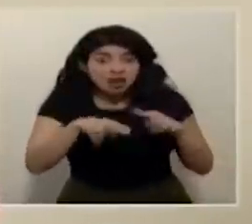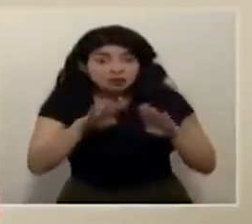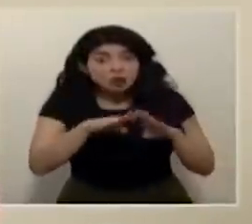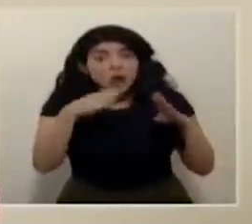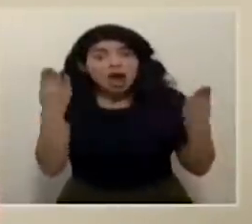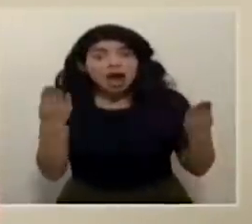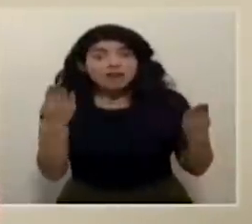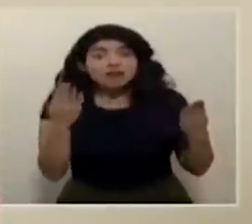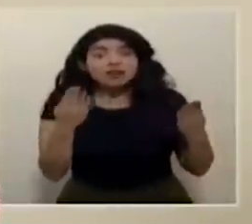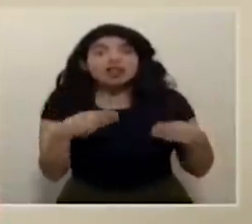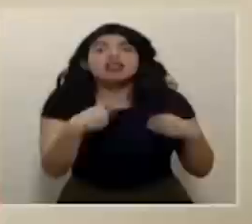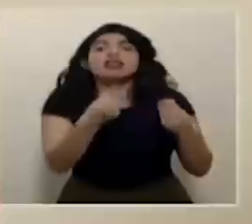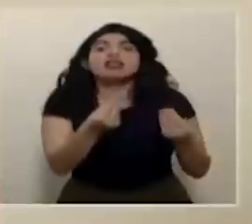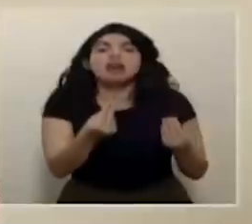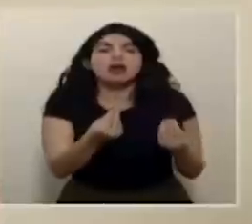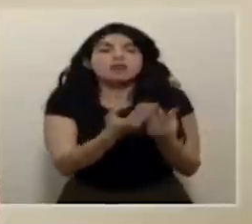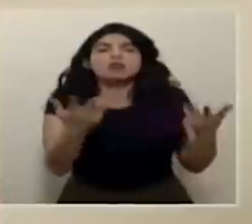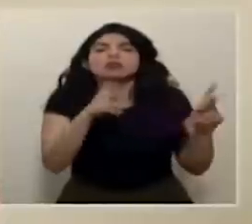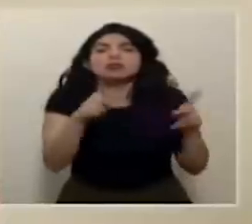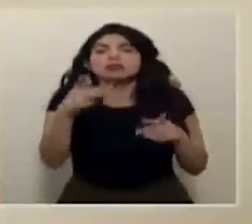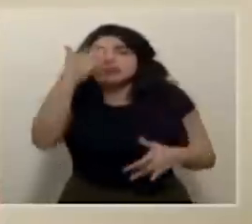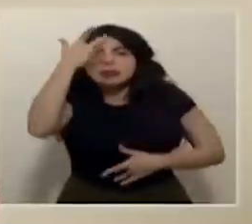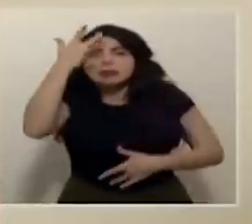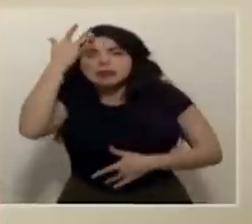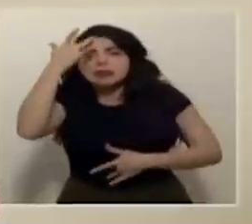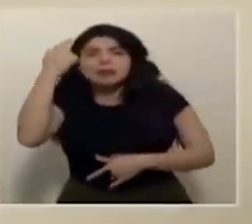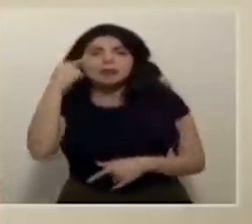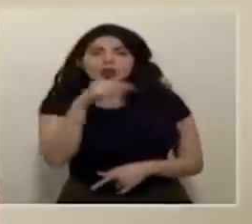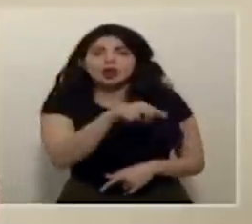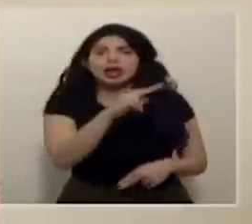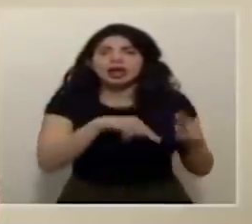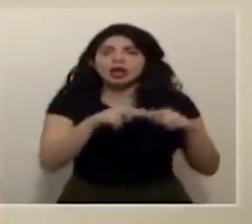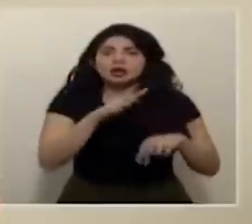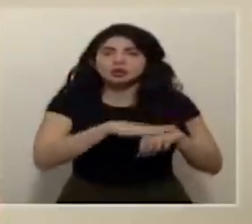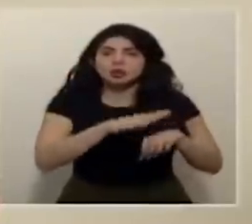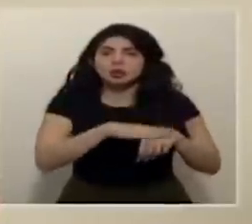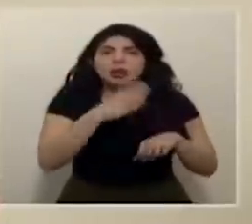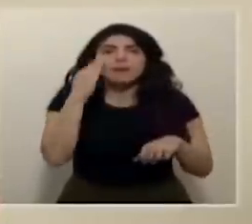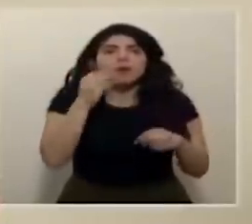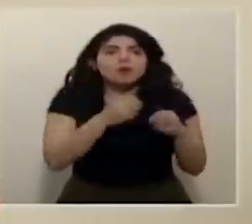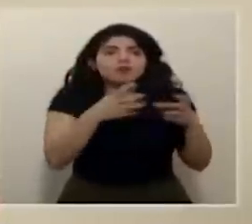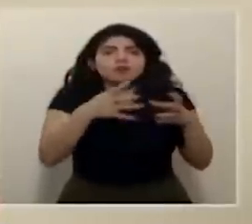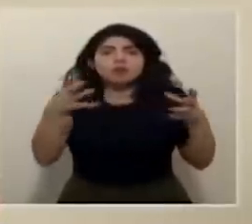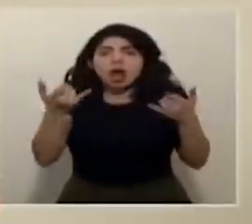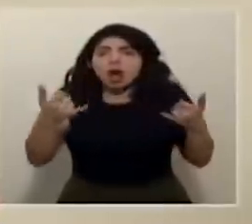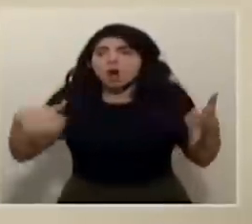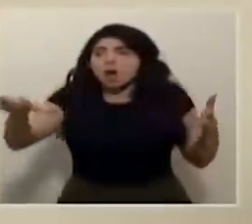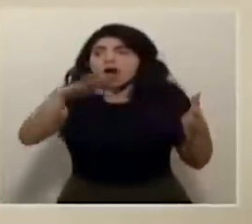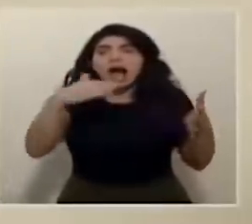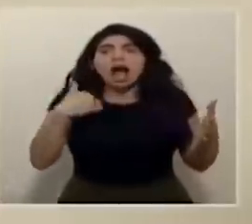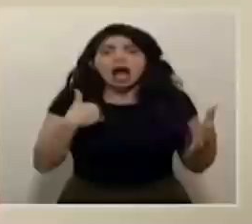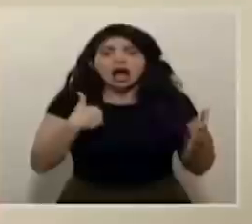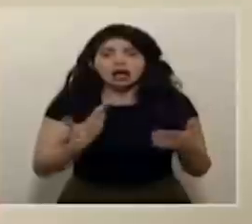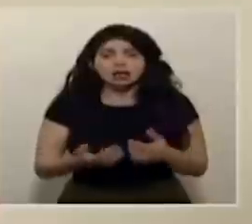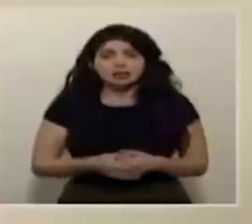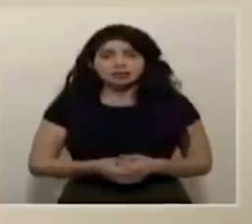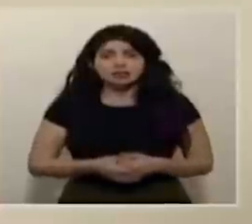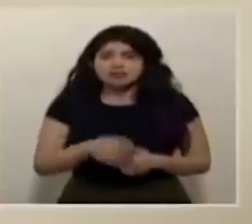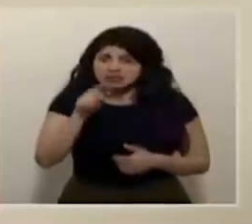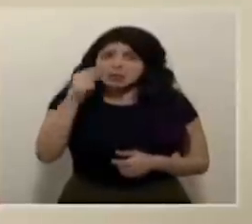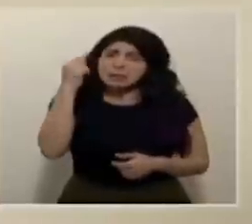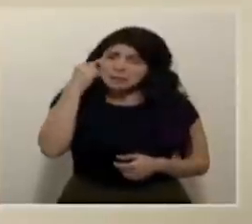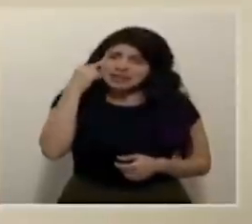lo que van a provocar es que muchas personas se infecten en medio de ese negocio por la cantidad de casos que estamos teniendo pues